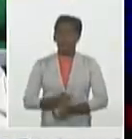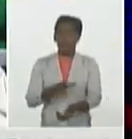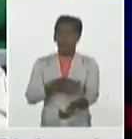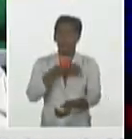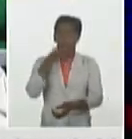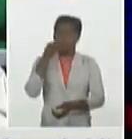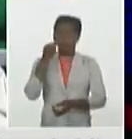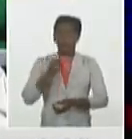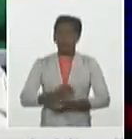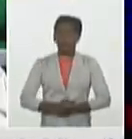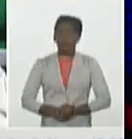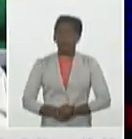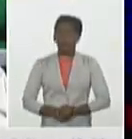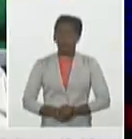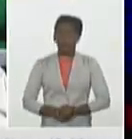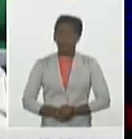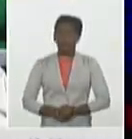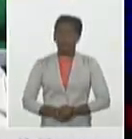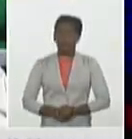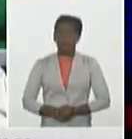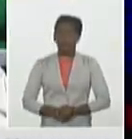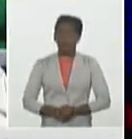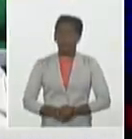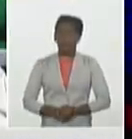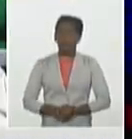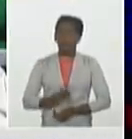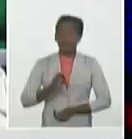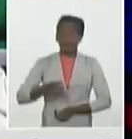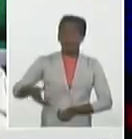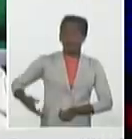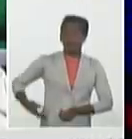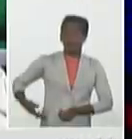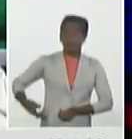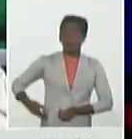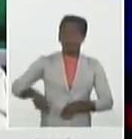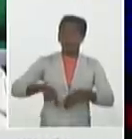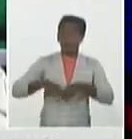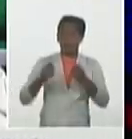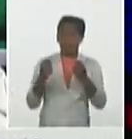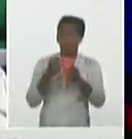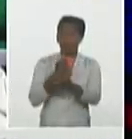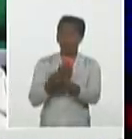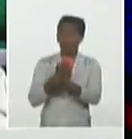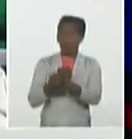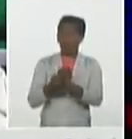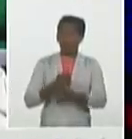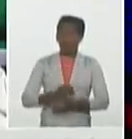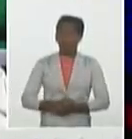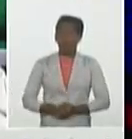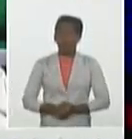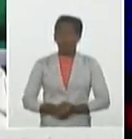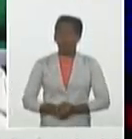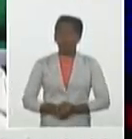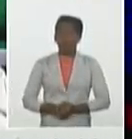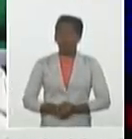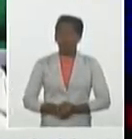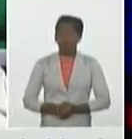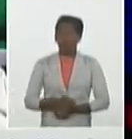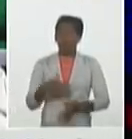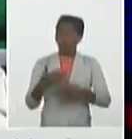además presentaba una fractura de cadera, grupo de comorbilidades, que estuvo